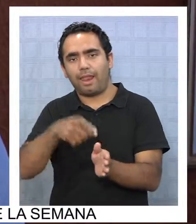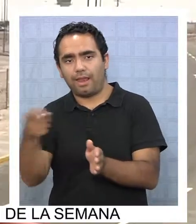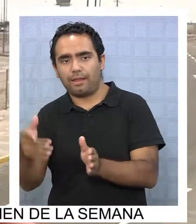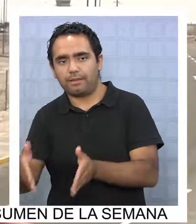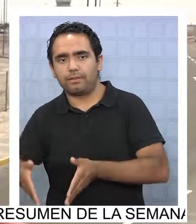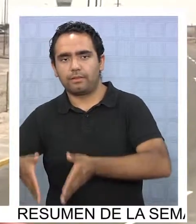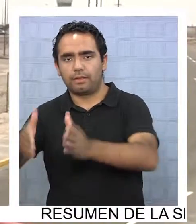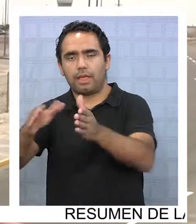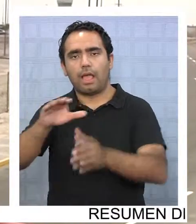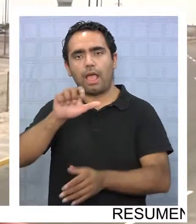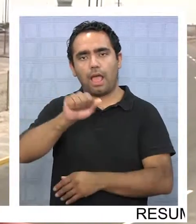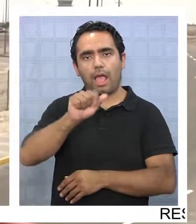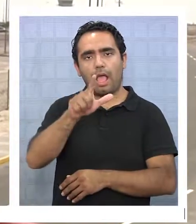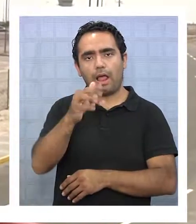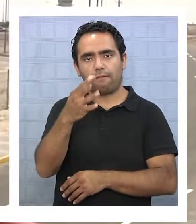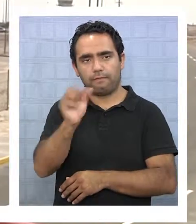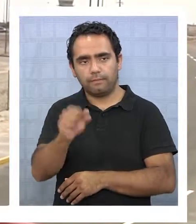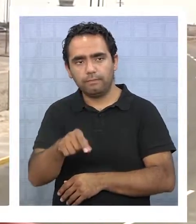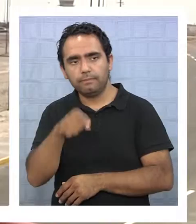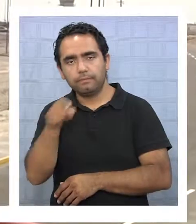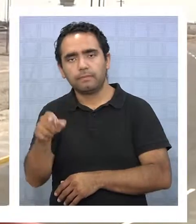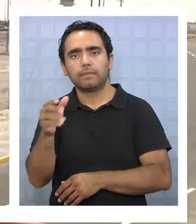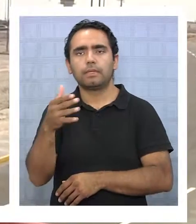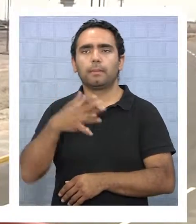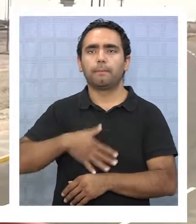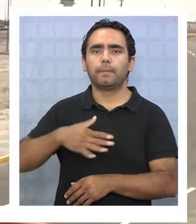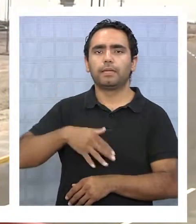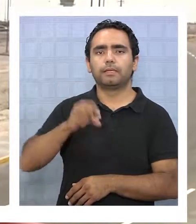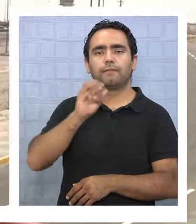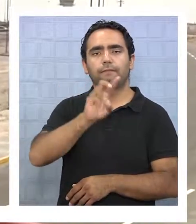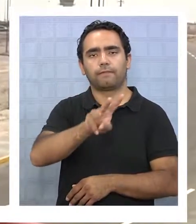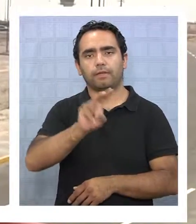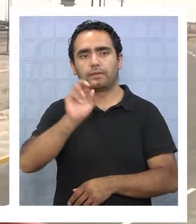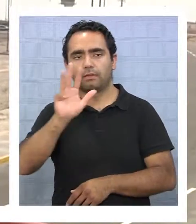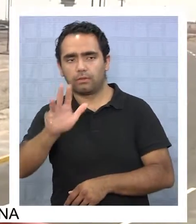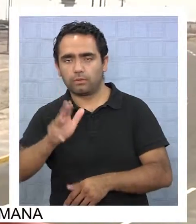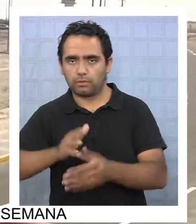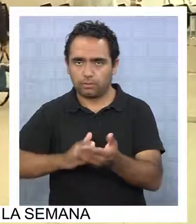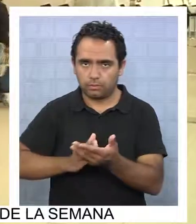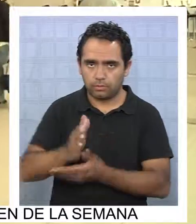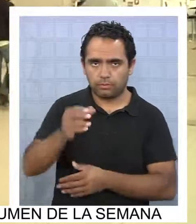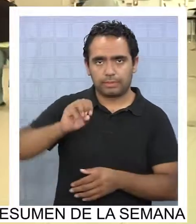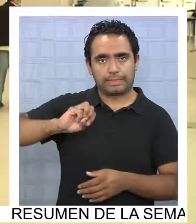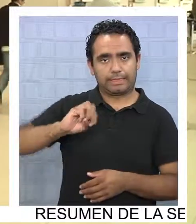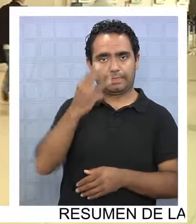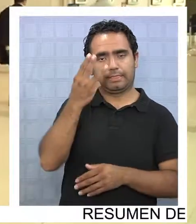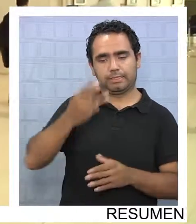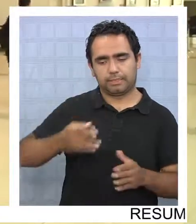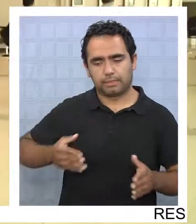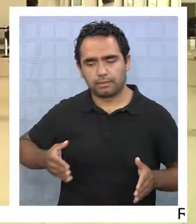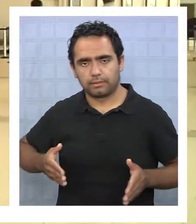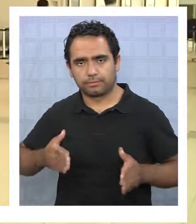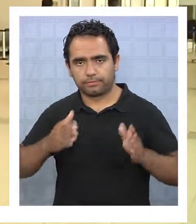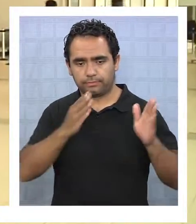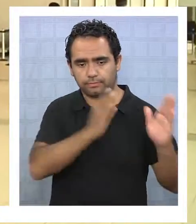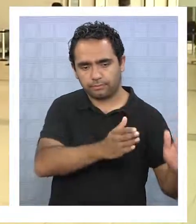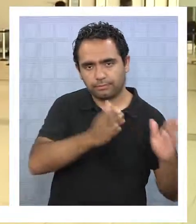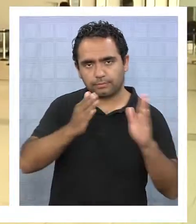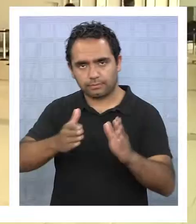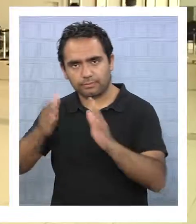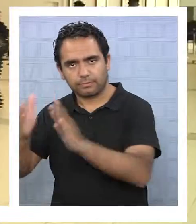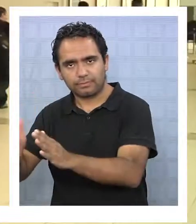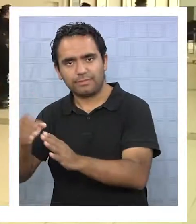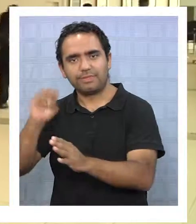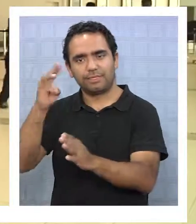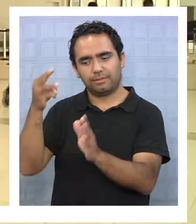paralela. Y ya el martes 29 estamos abriendo la apertura de la tercera etapa. Estas son seis etapas